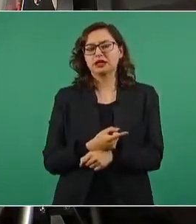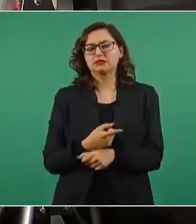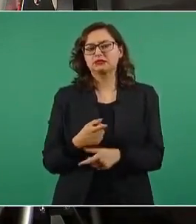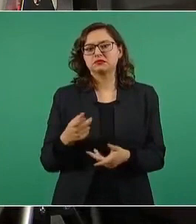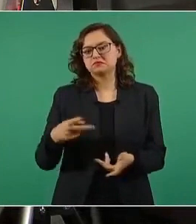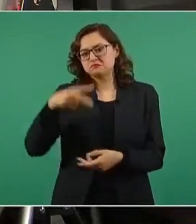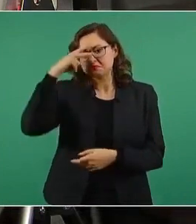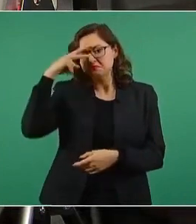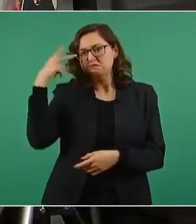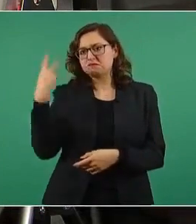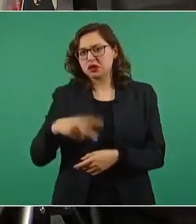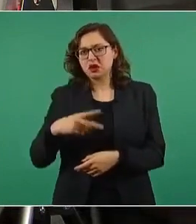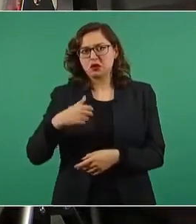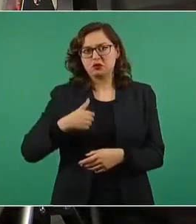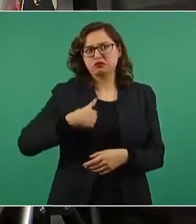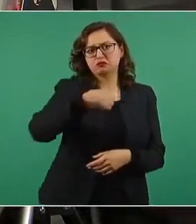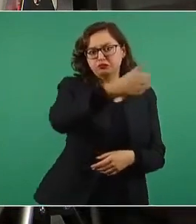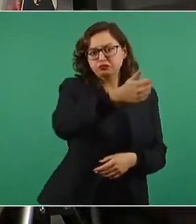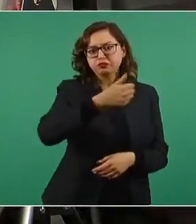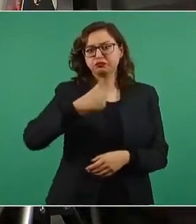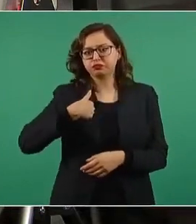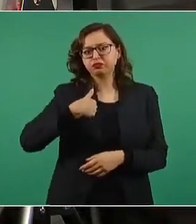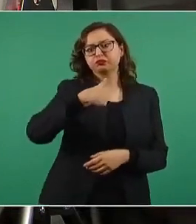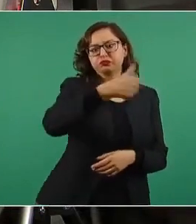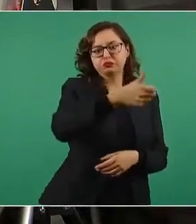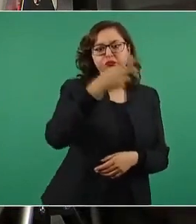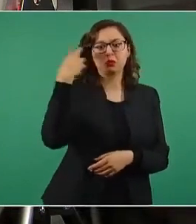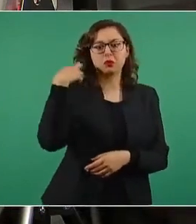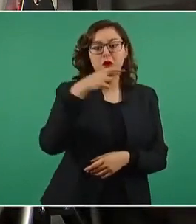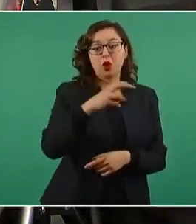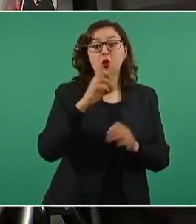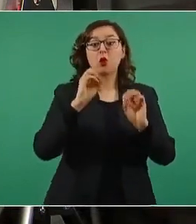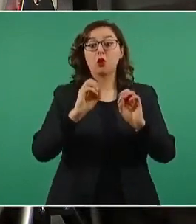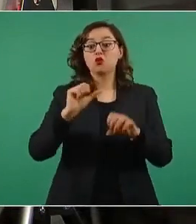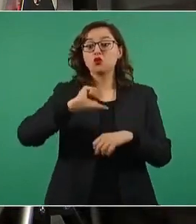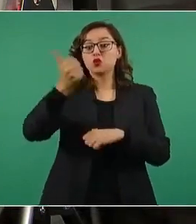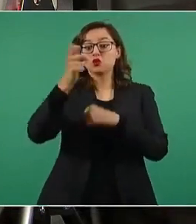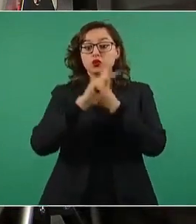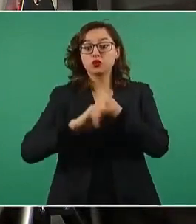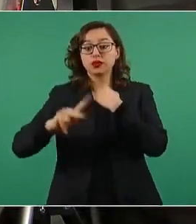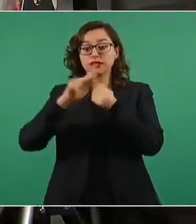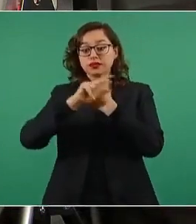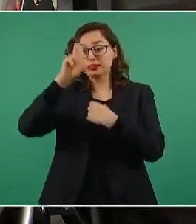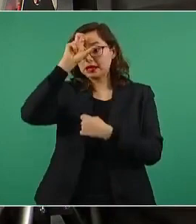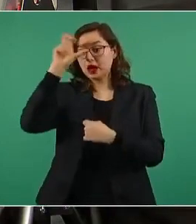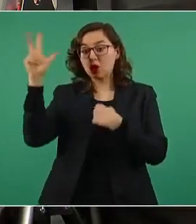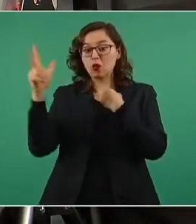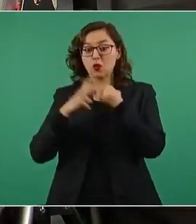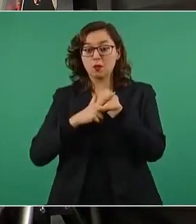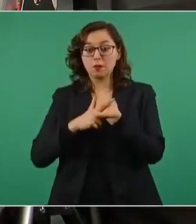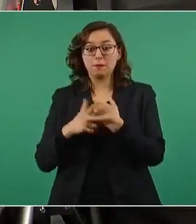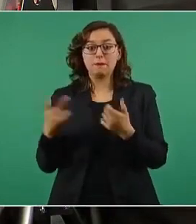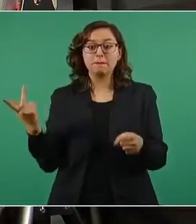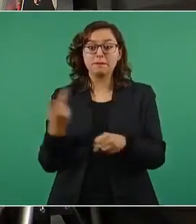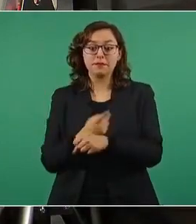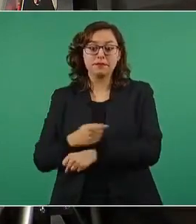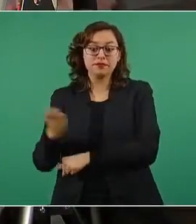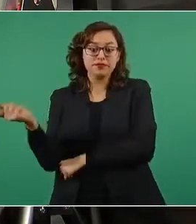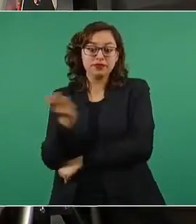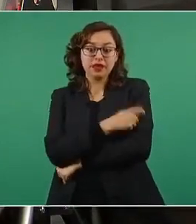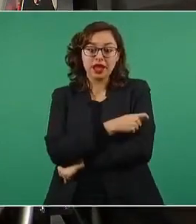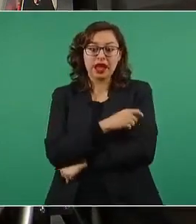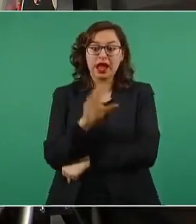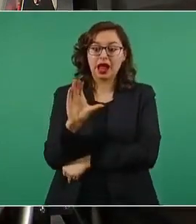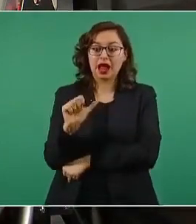Estados Unidos o incluso algunos países de la Unión Europea que han sido vacunados con CanSino, algunos